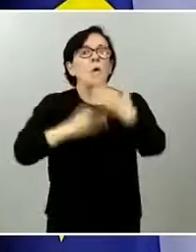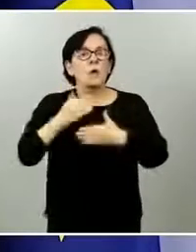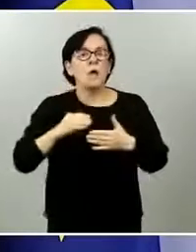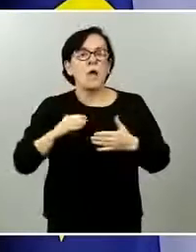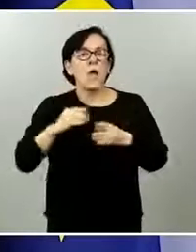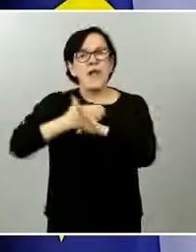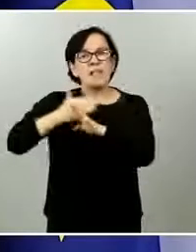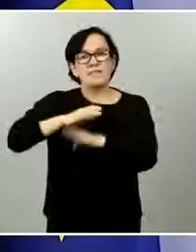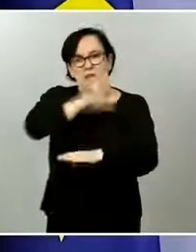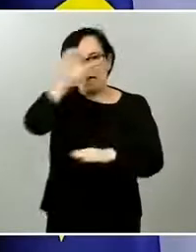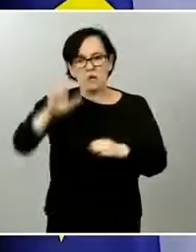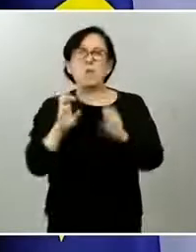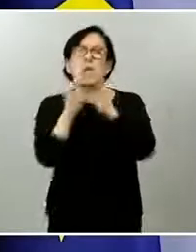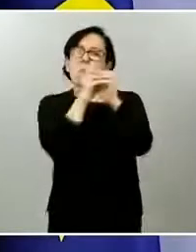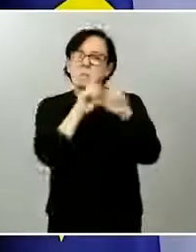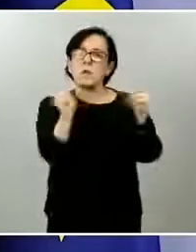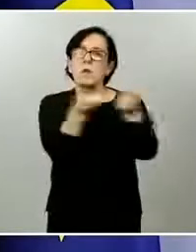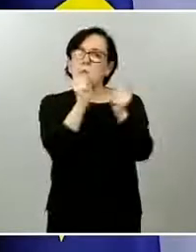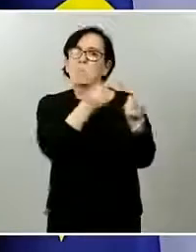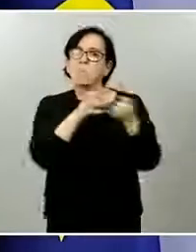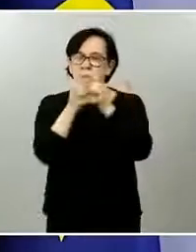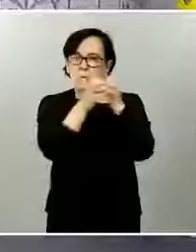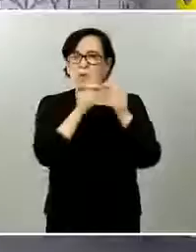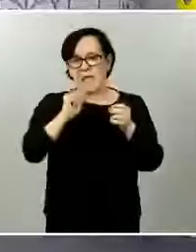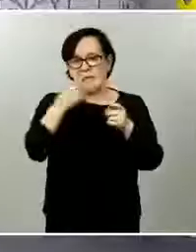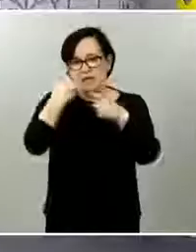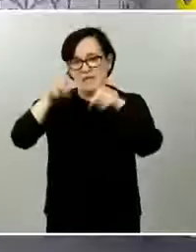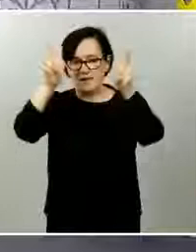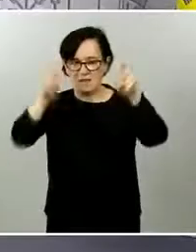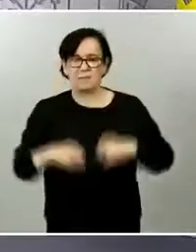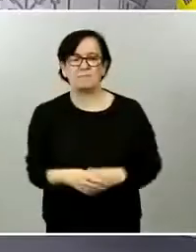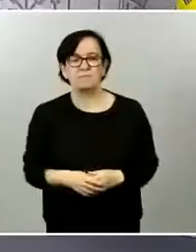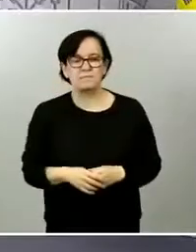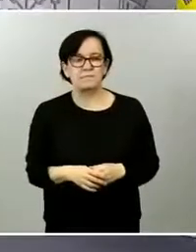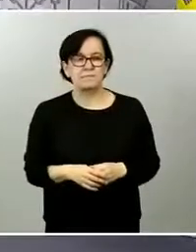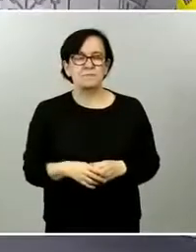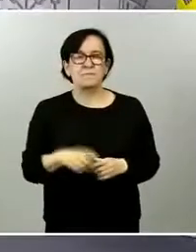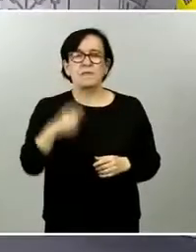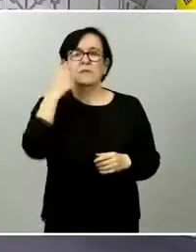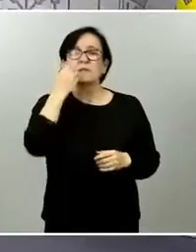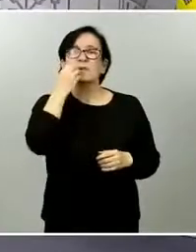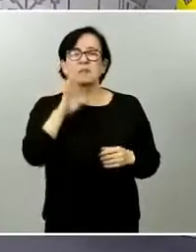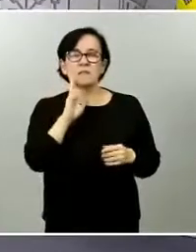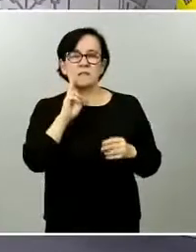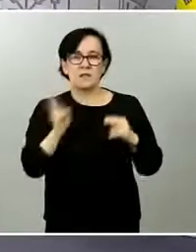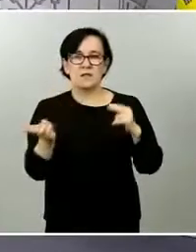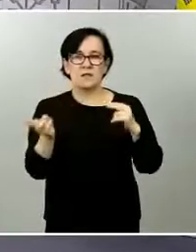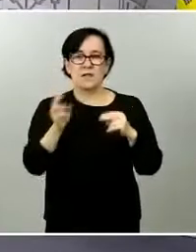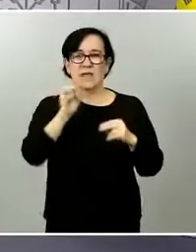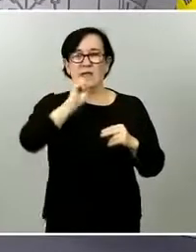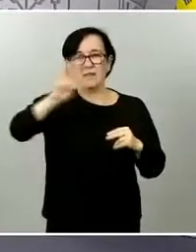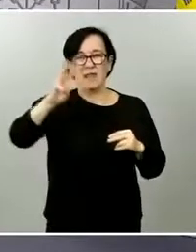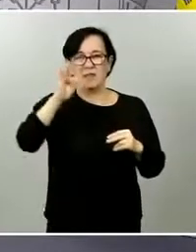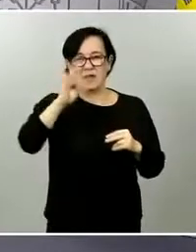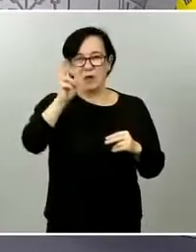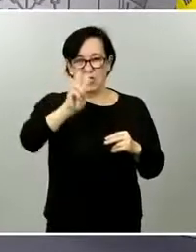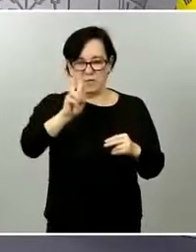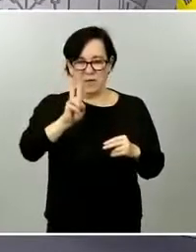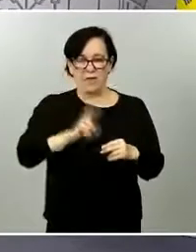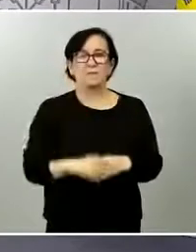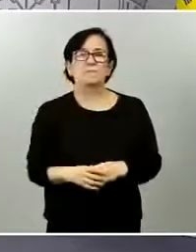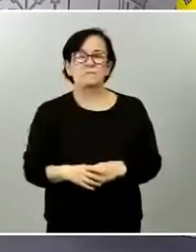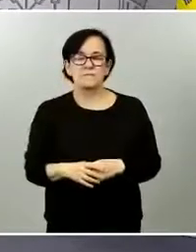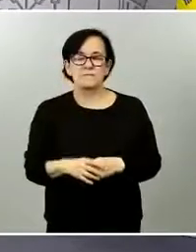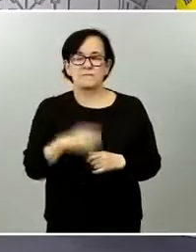siguiendo muy de cerca por parte de la Secretaría de Estado de inteligencia artificial los progresos que están haciendo a nivel europeo y las distintas